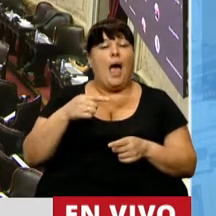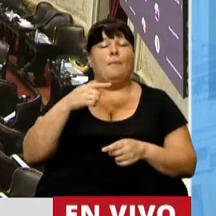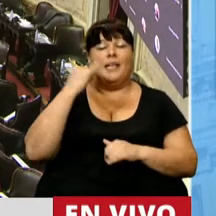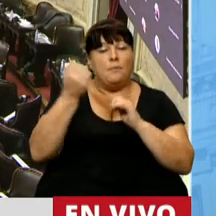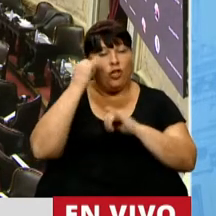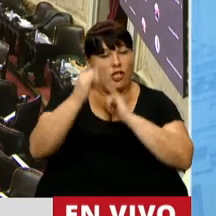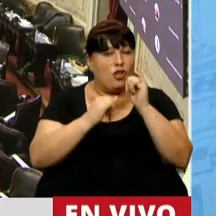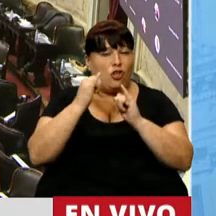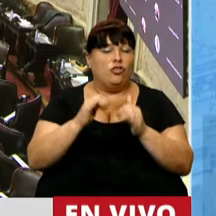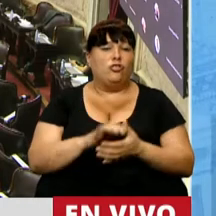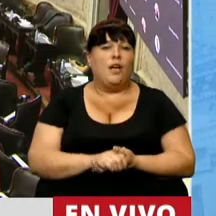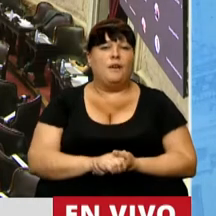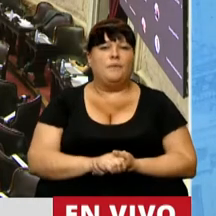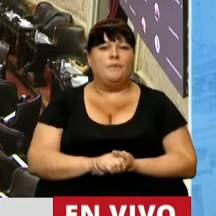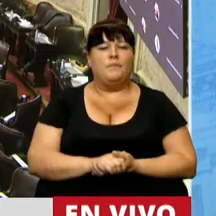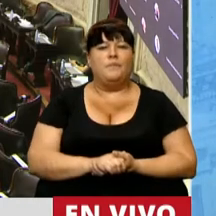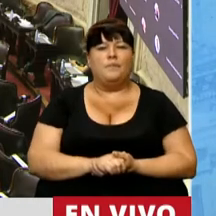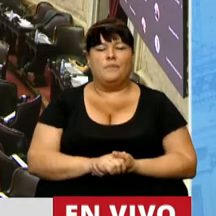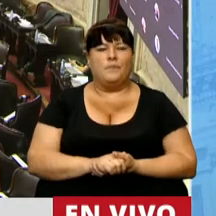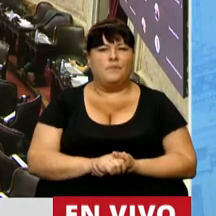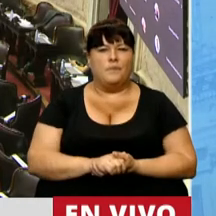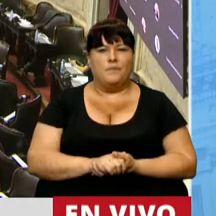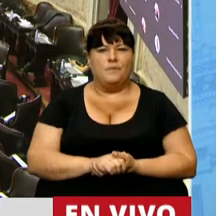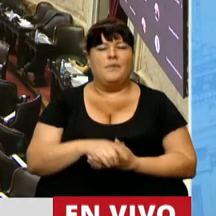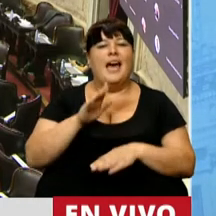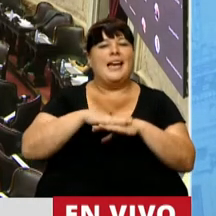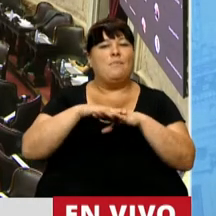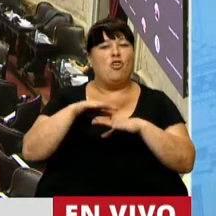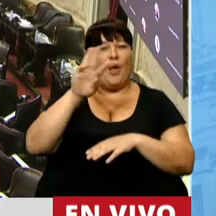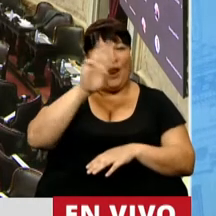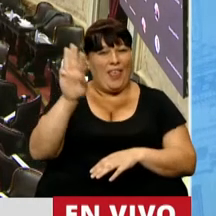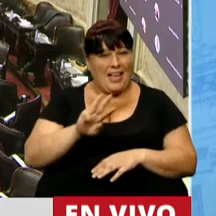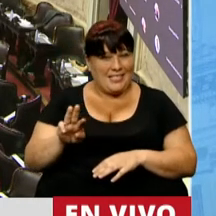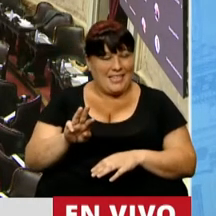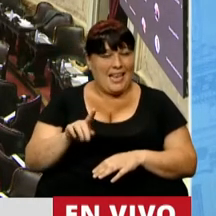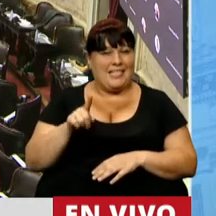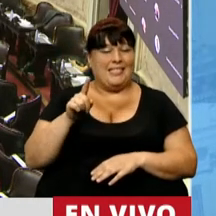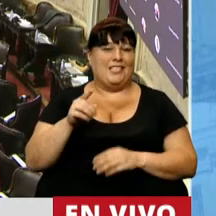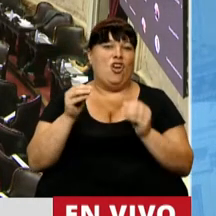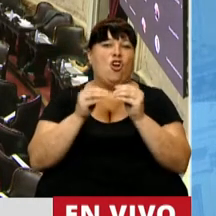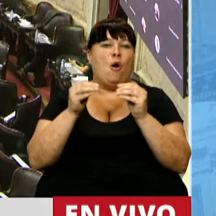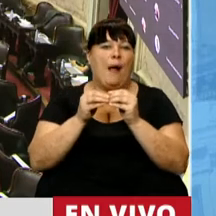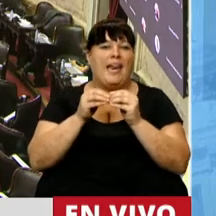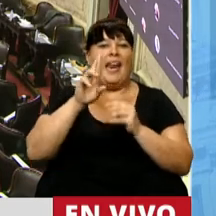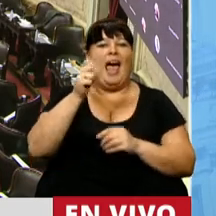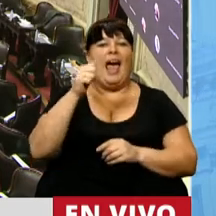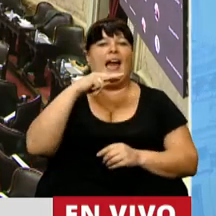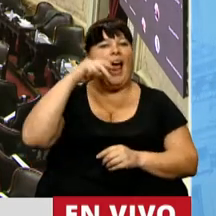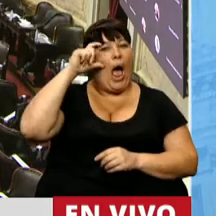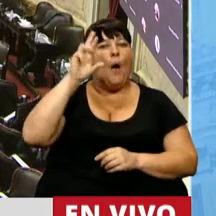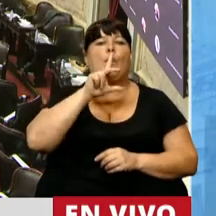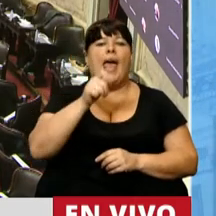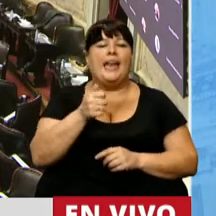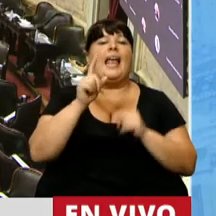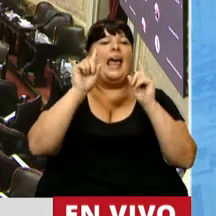mencionar que no hoy está a cargo de ANSES la compañera Fernanda Raberta